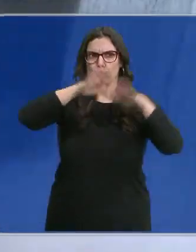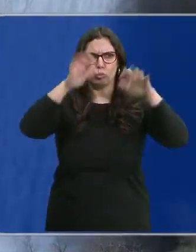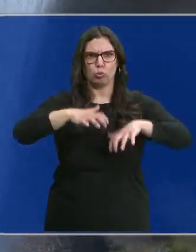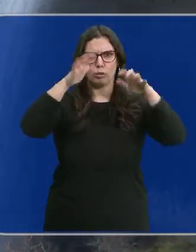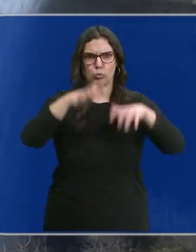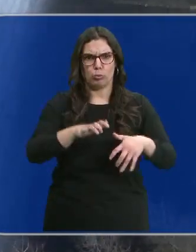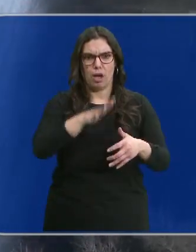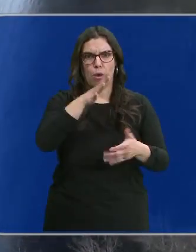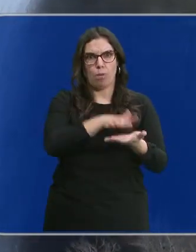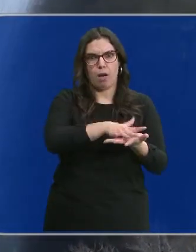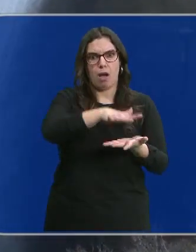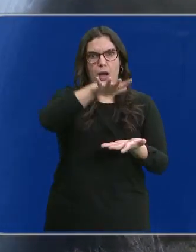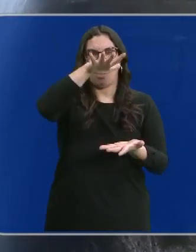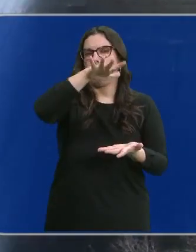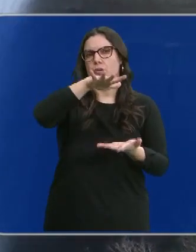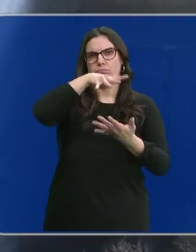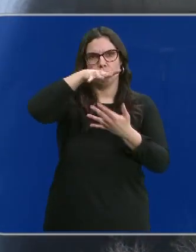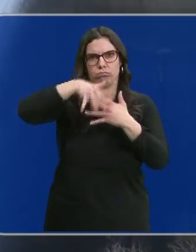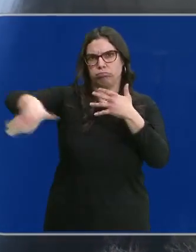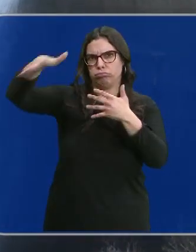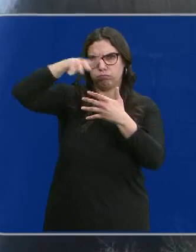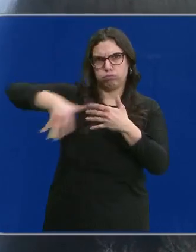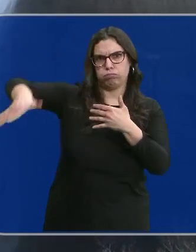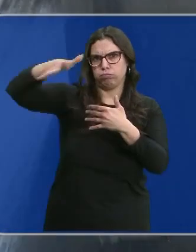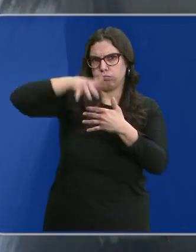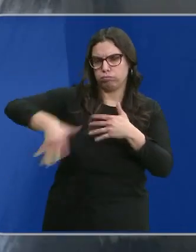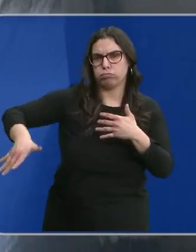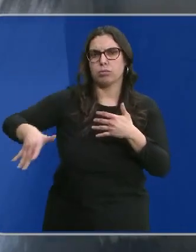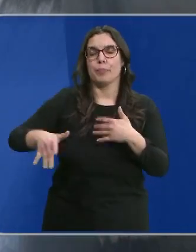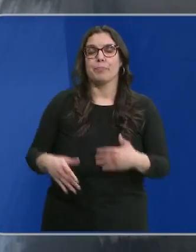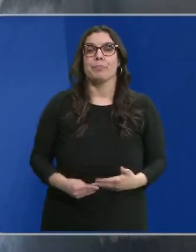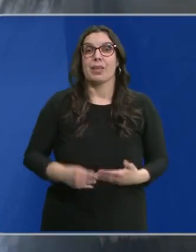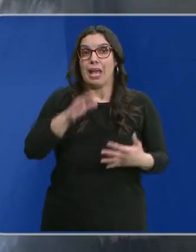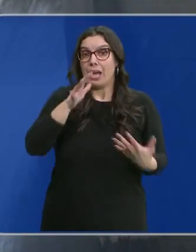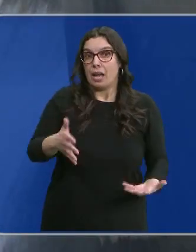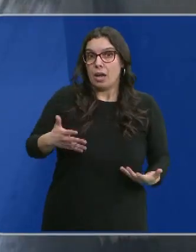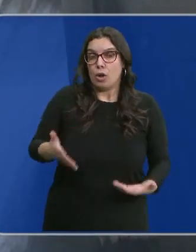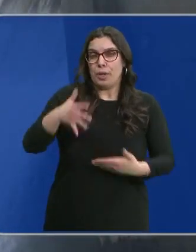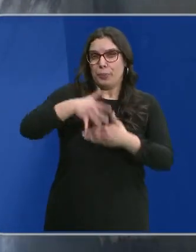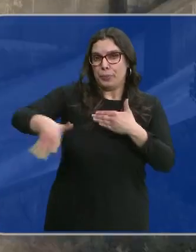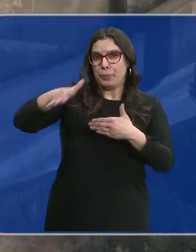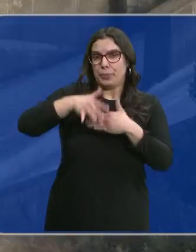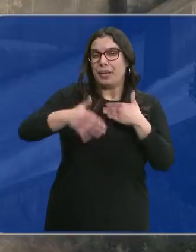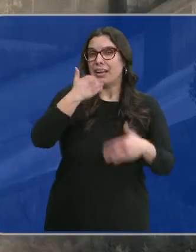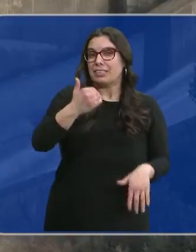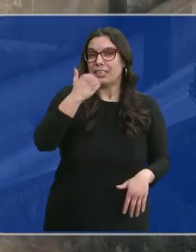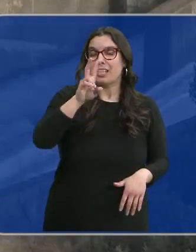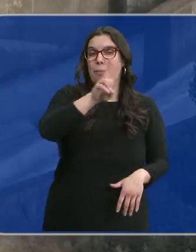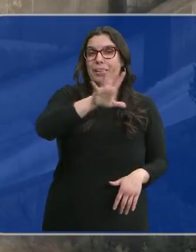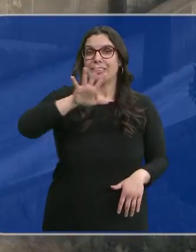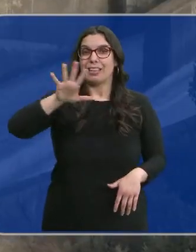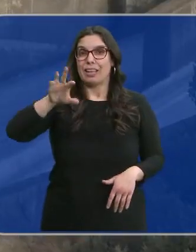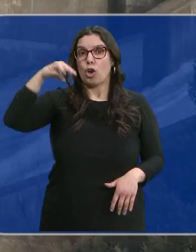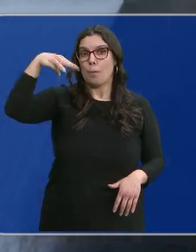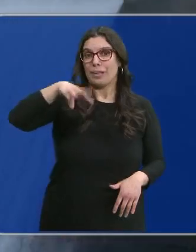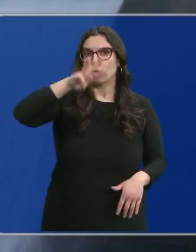lluvias de esta madrugada no ha parado de subir el caudal de desembalse. Actualmente se acerca a los 25